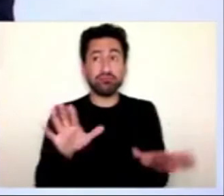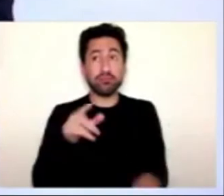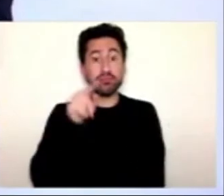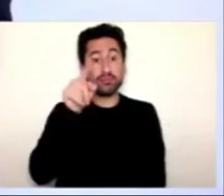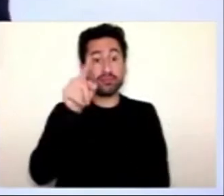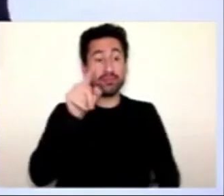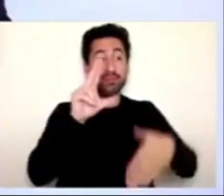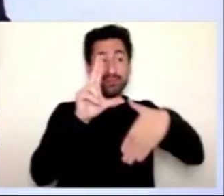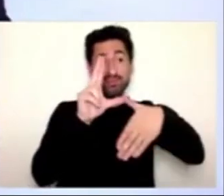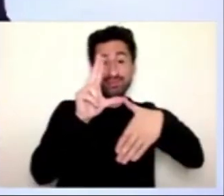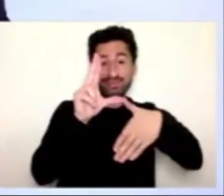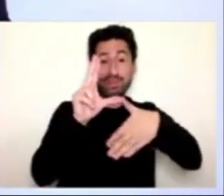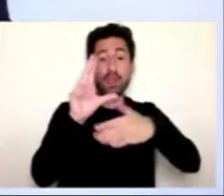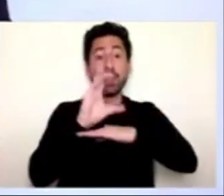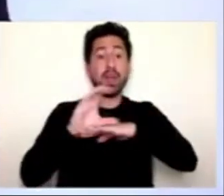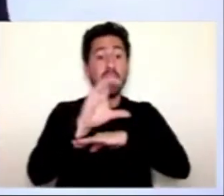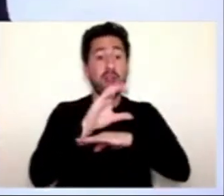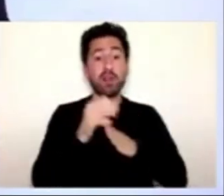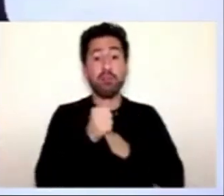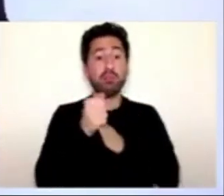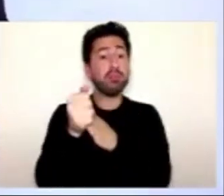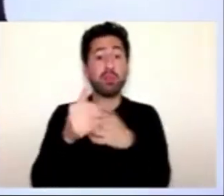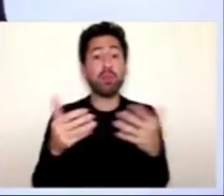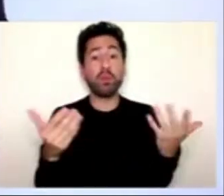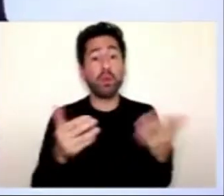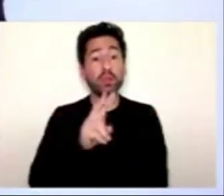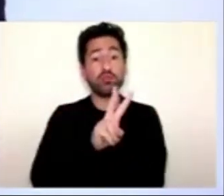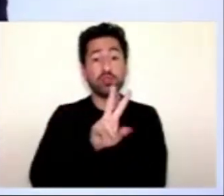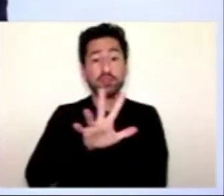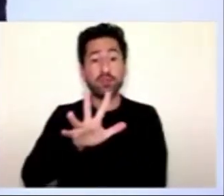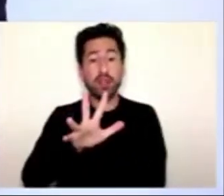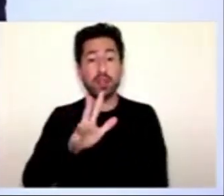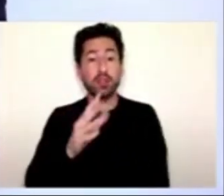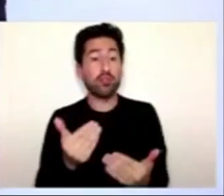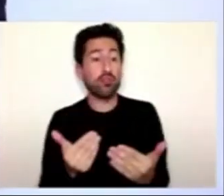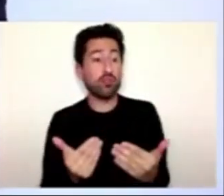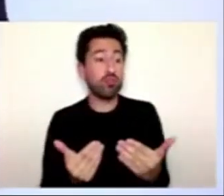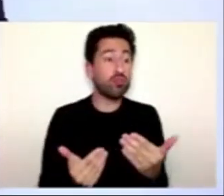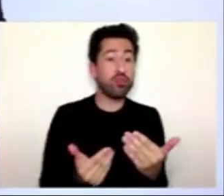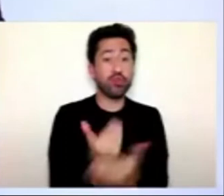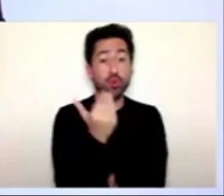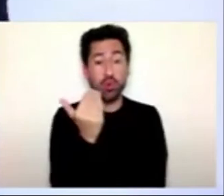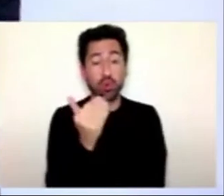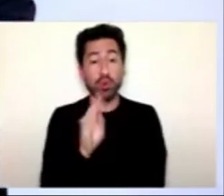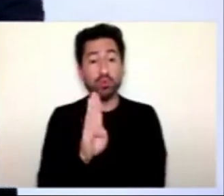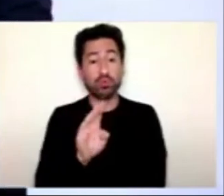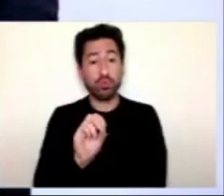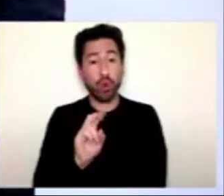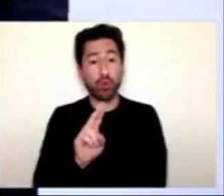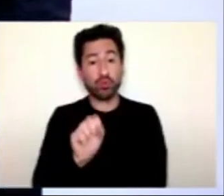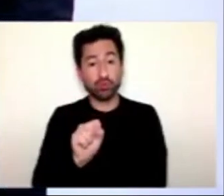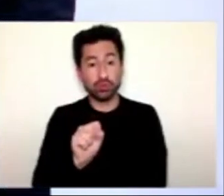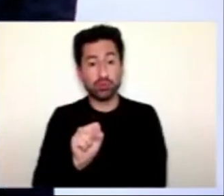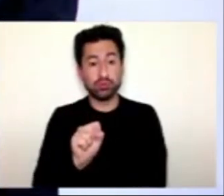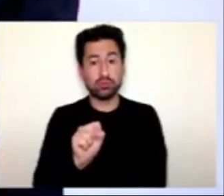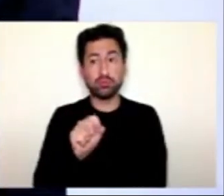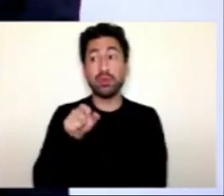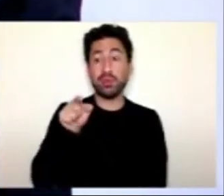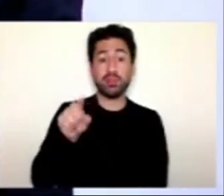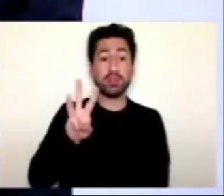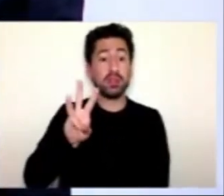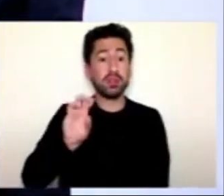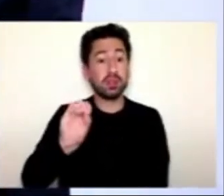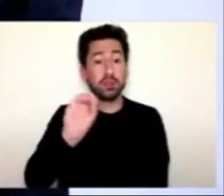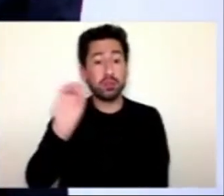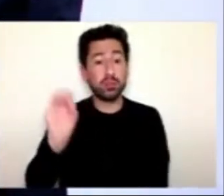25 nuevas emisiones de bonos temáticos. 30% de los